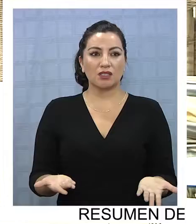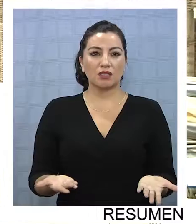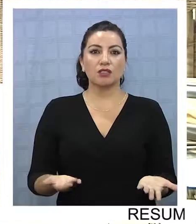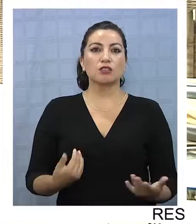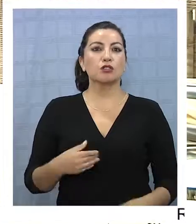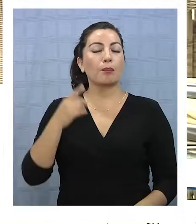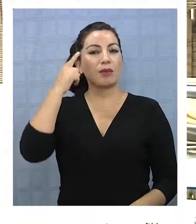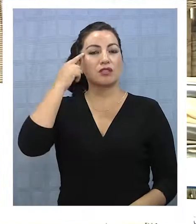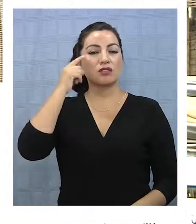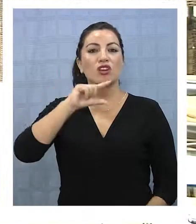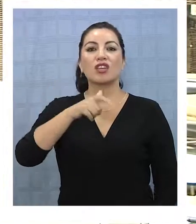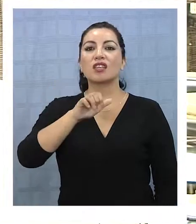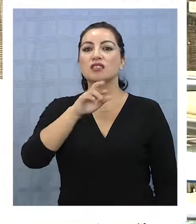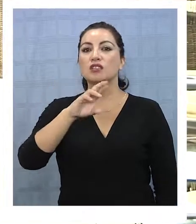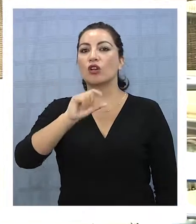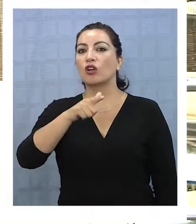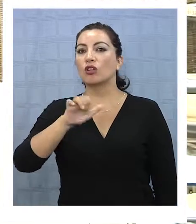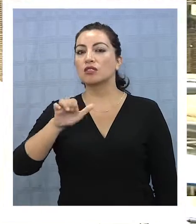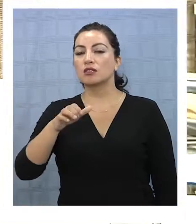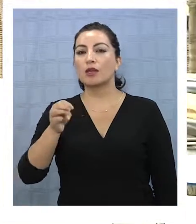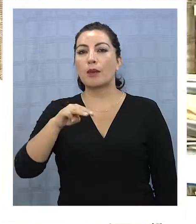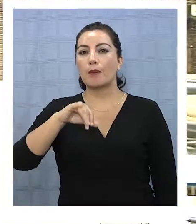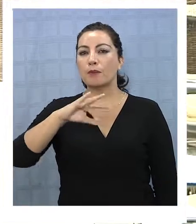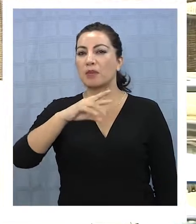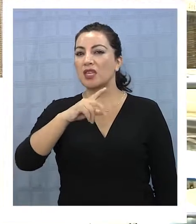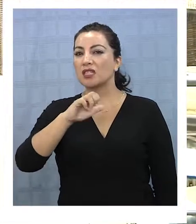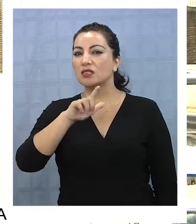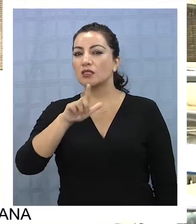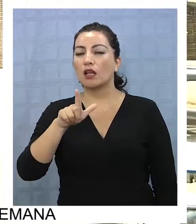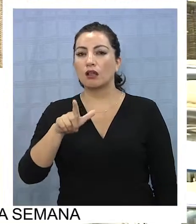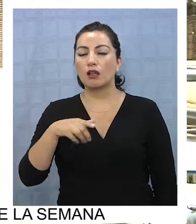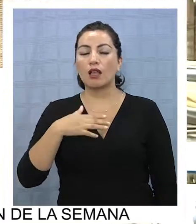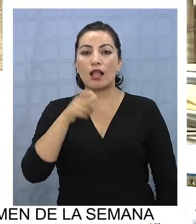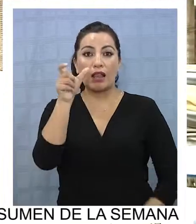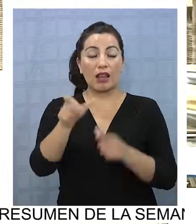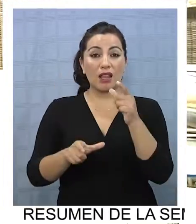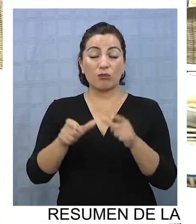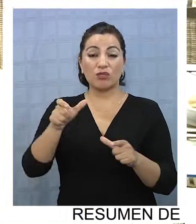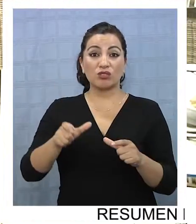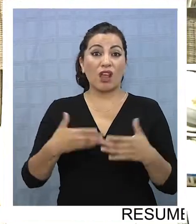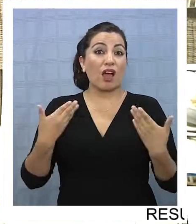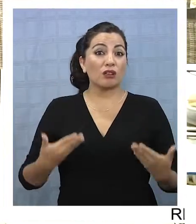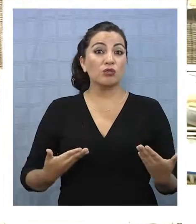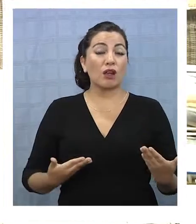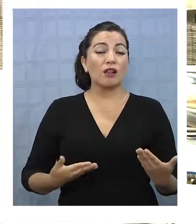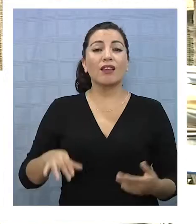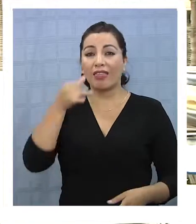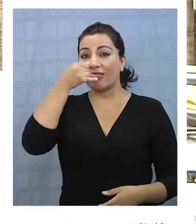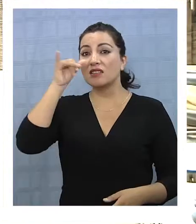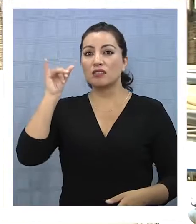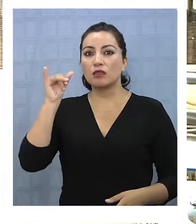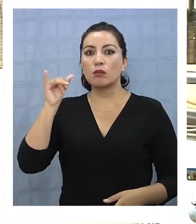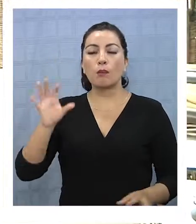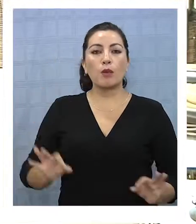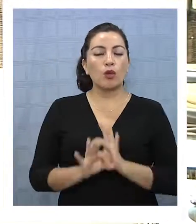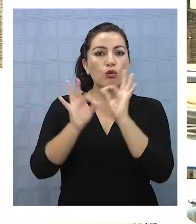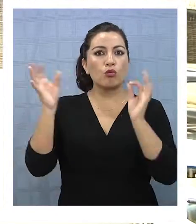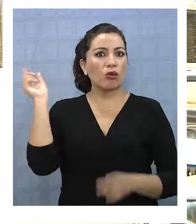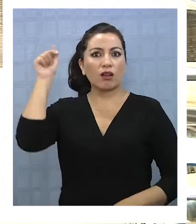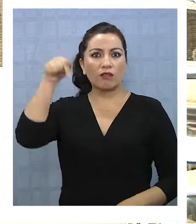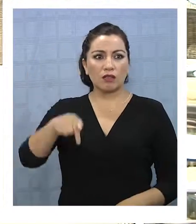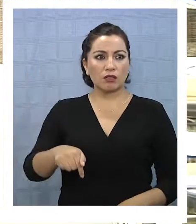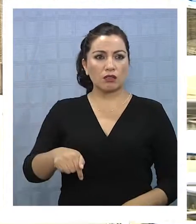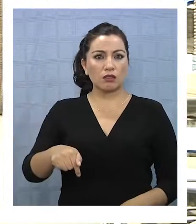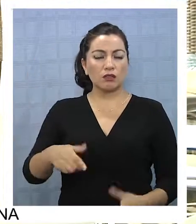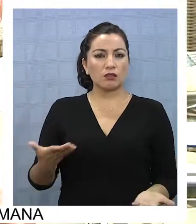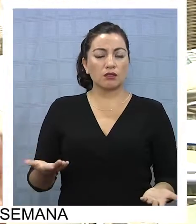haber, no sé, un George Michael, ponte tú, ¿cachai? Un George Michael, que yo sé que no está actual, pero es un artistazo que nunca ha venido, no sé si ha venido